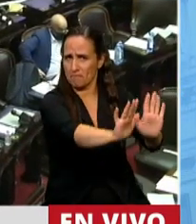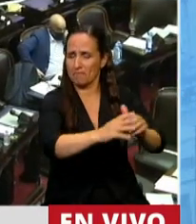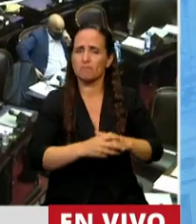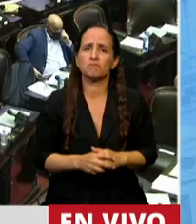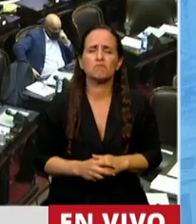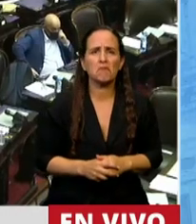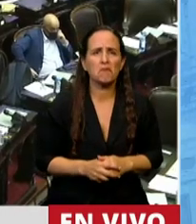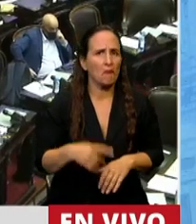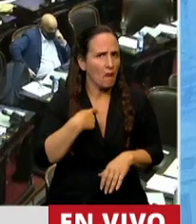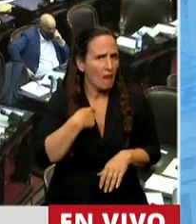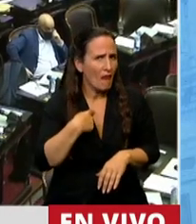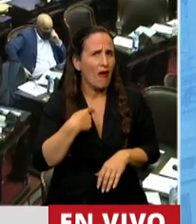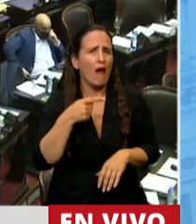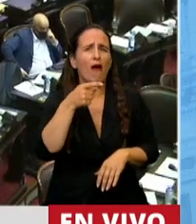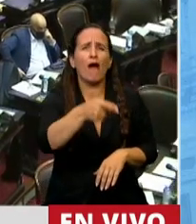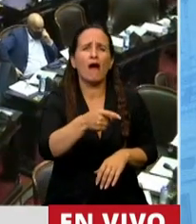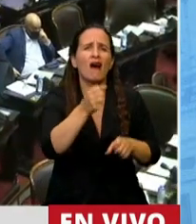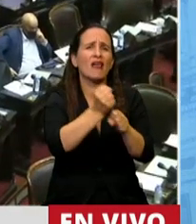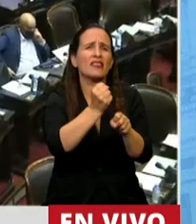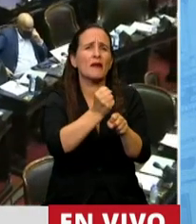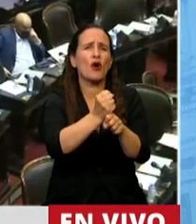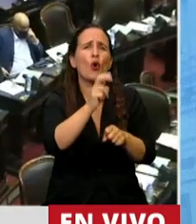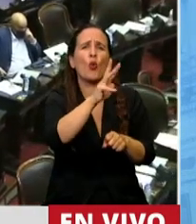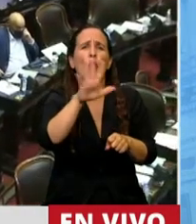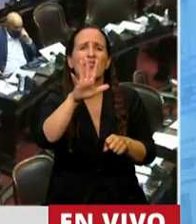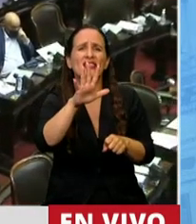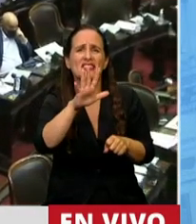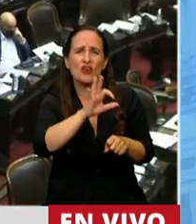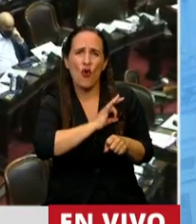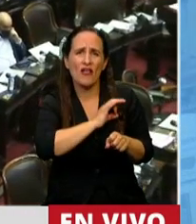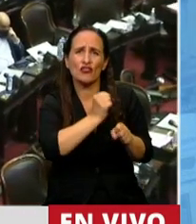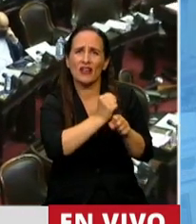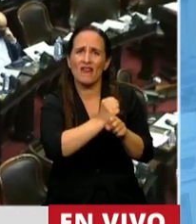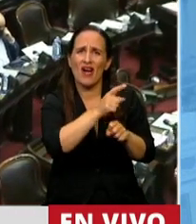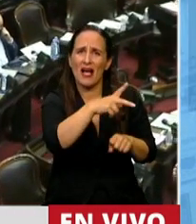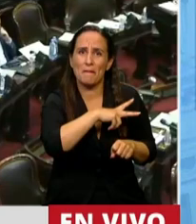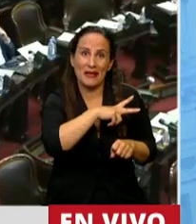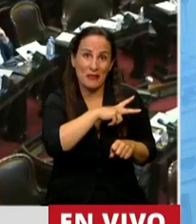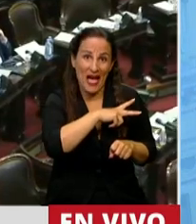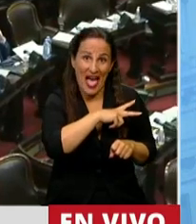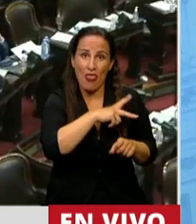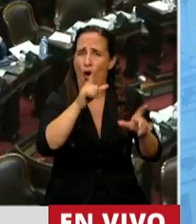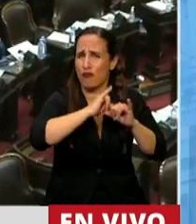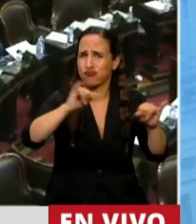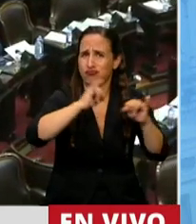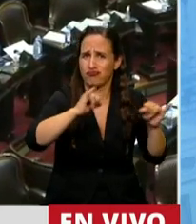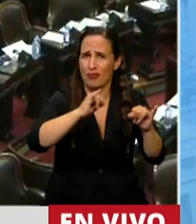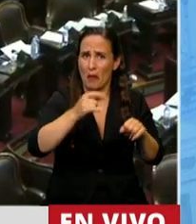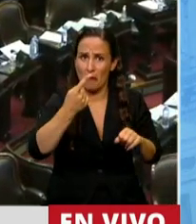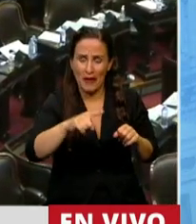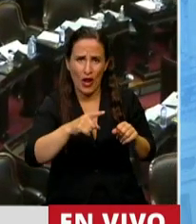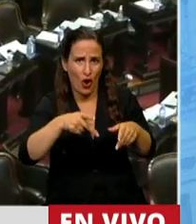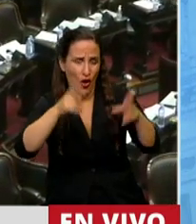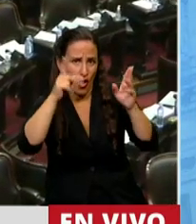Tampoco tiene que ver con que ha trabajado 45 años en el sector privado, como viene diciendo por los medios de comunicación, y resulta que el